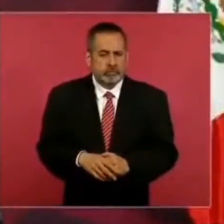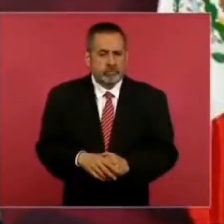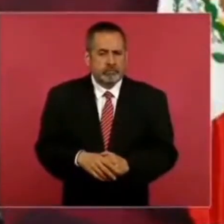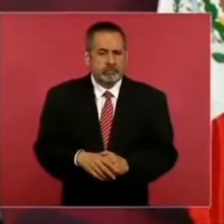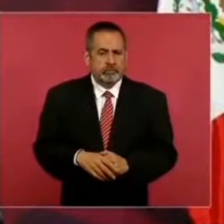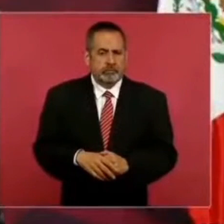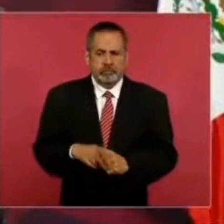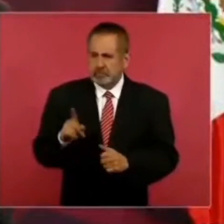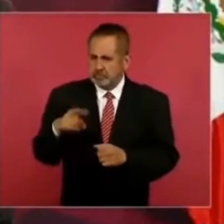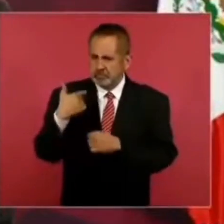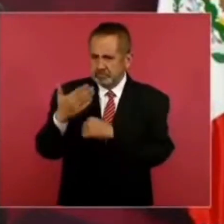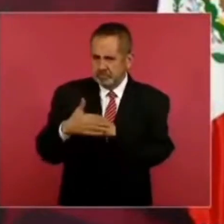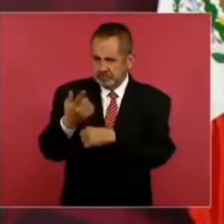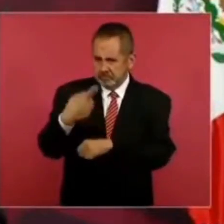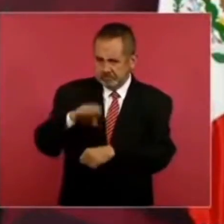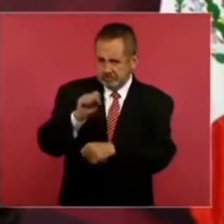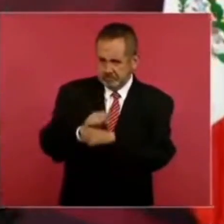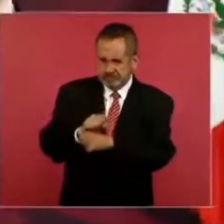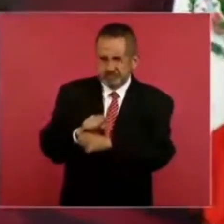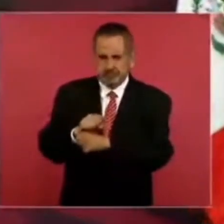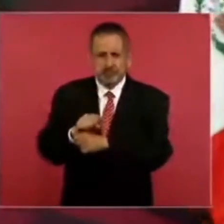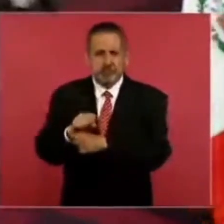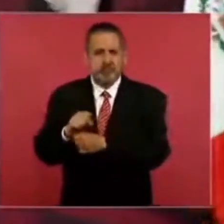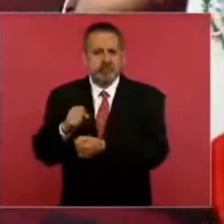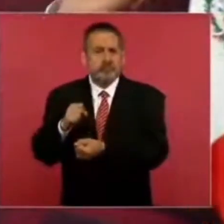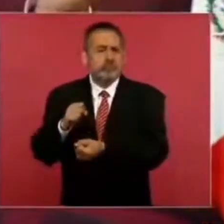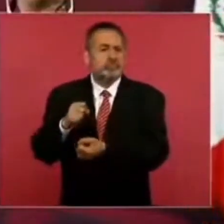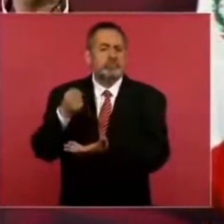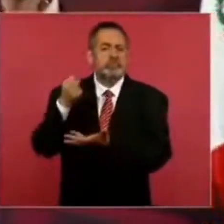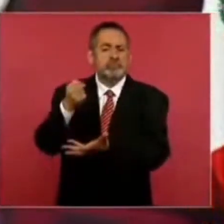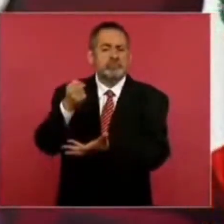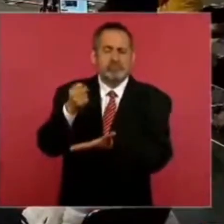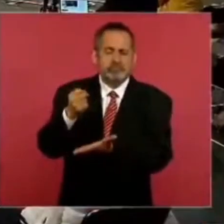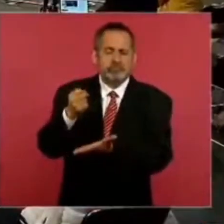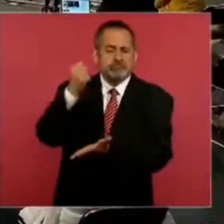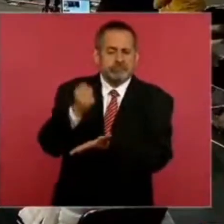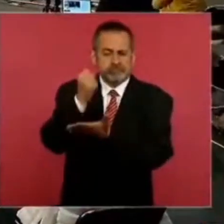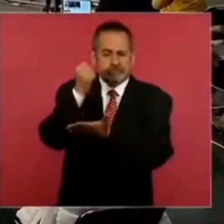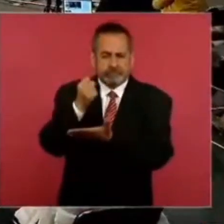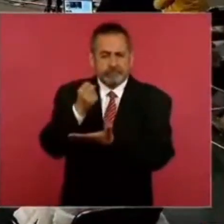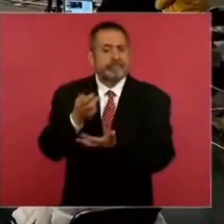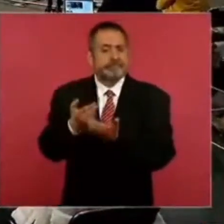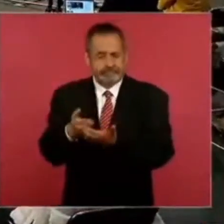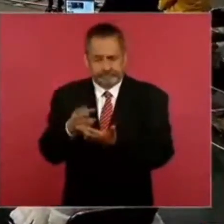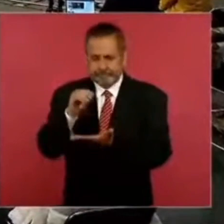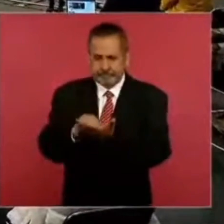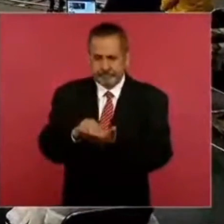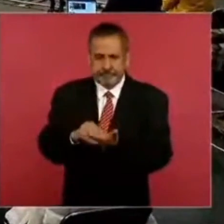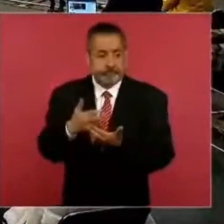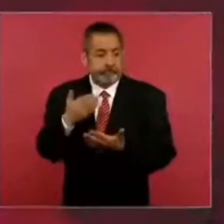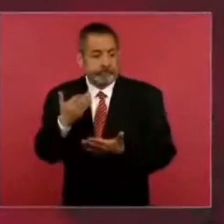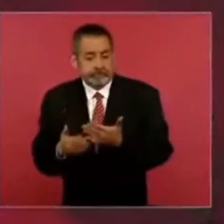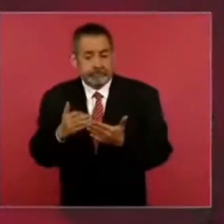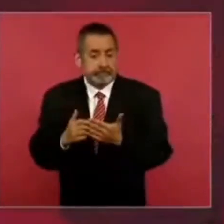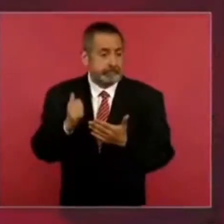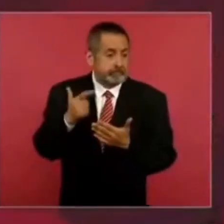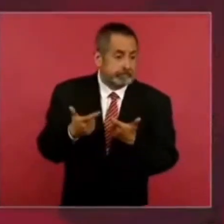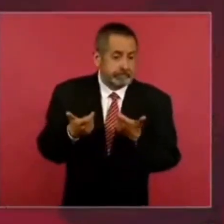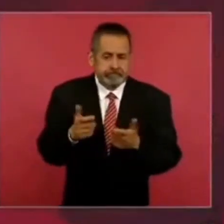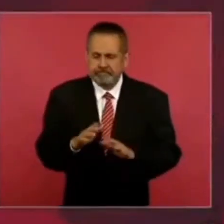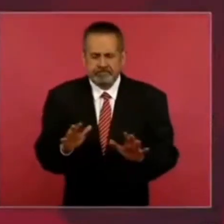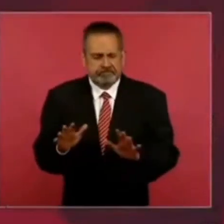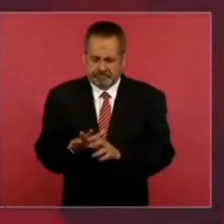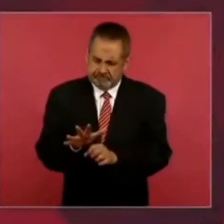la próxima semana ya se apruebe el presupuesto y está garantizado que no nos van a faltar los recursos